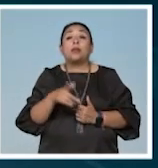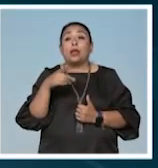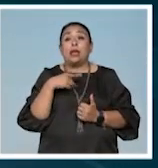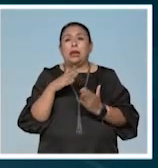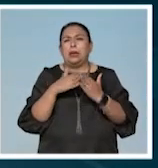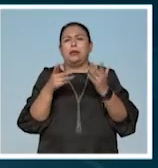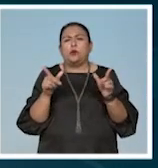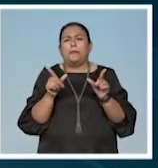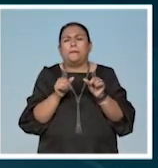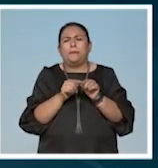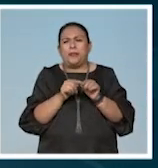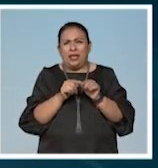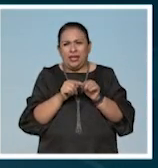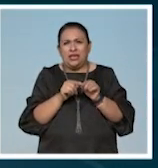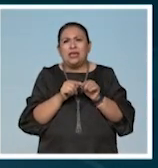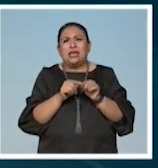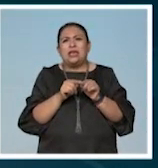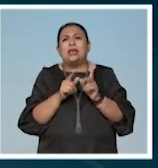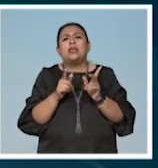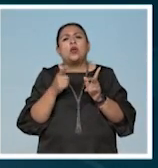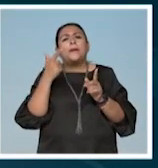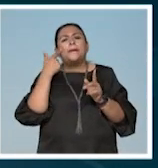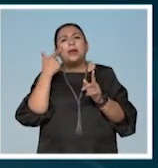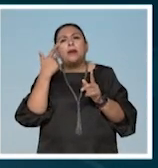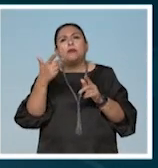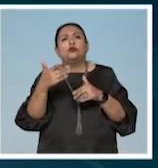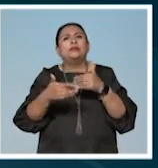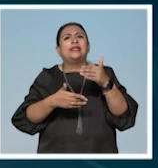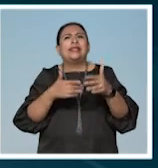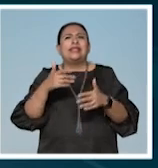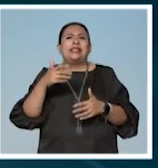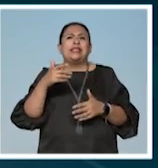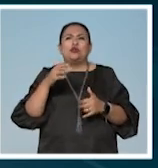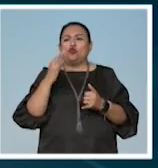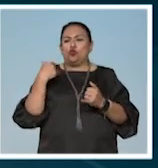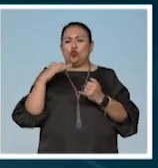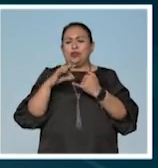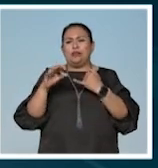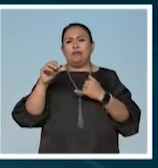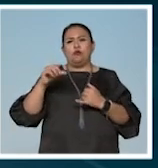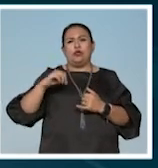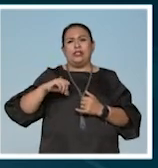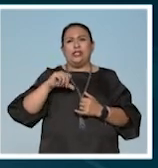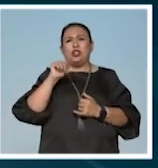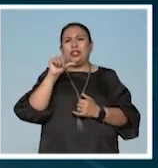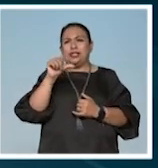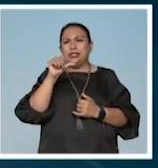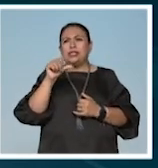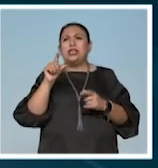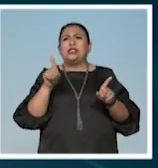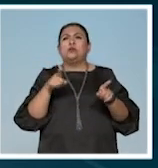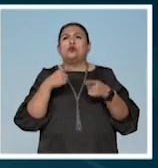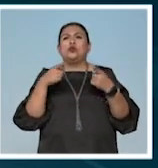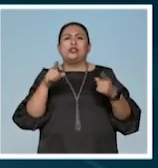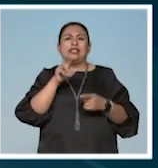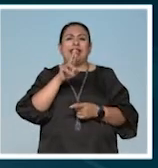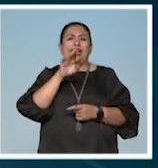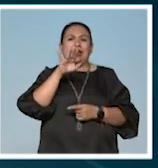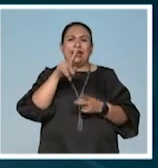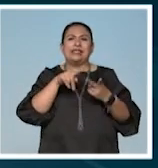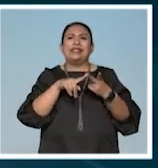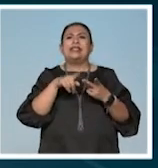libro pequeñito un recorrido desde fines del siglo XVI con la música renacentista